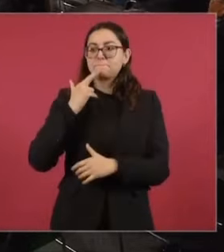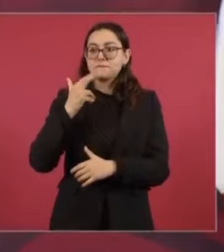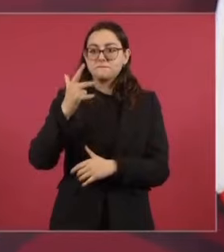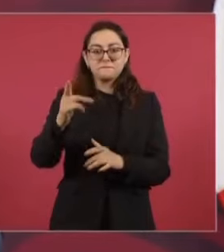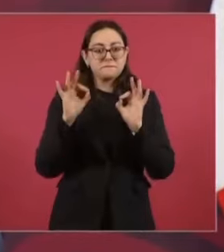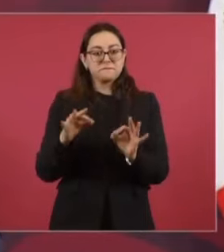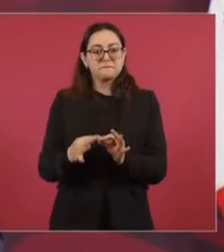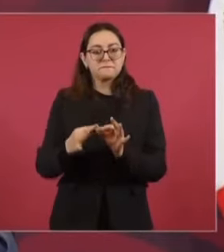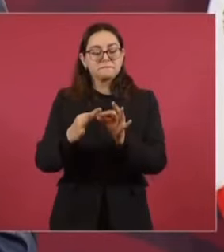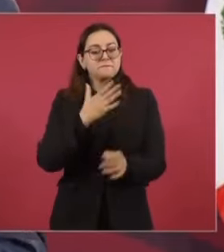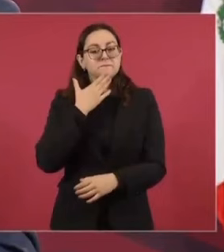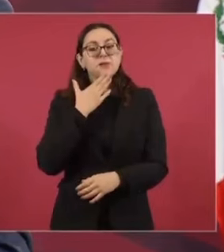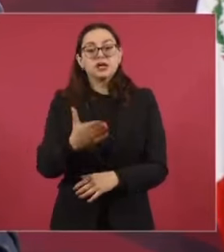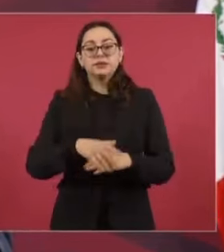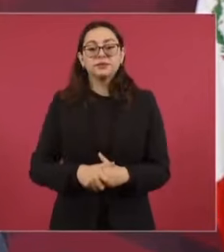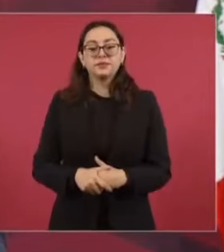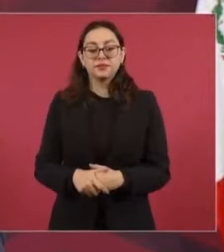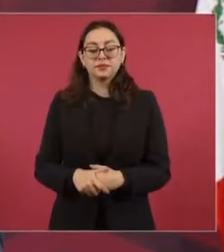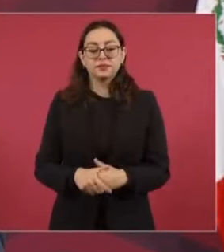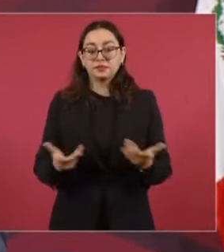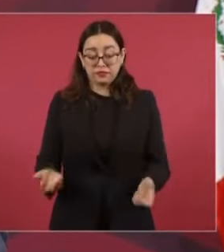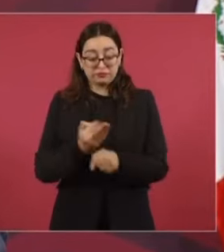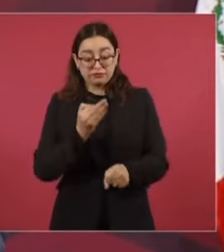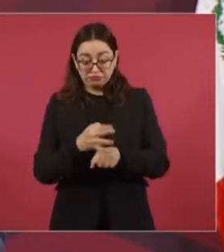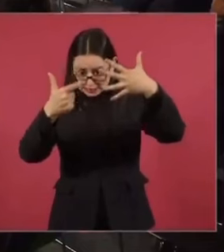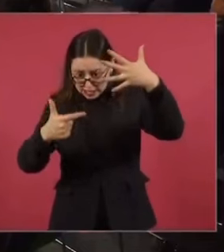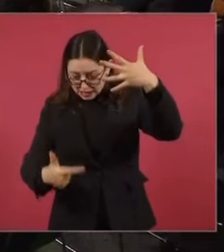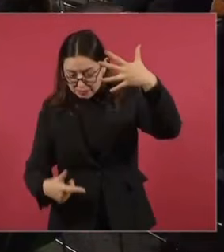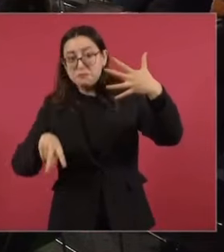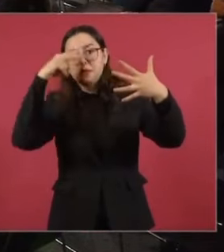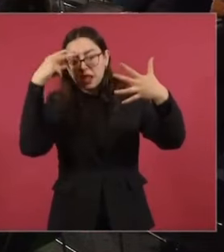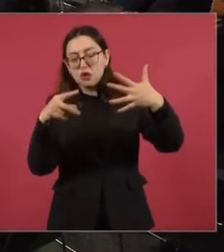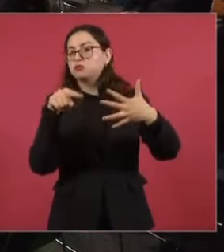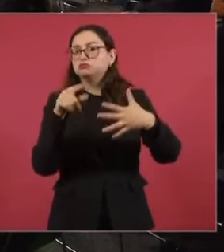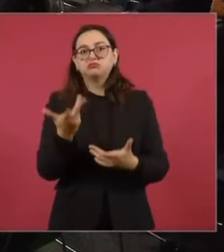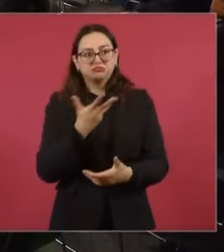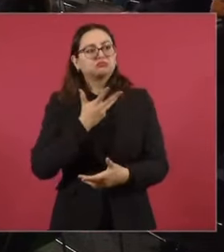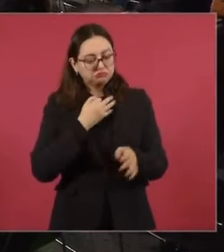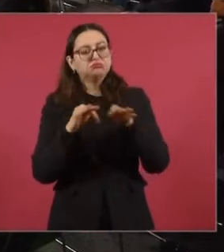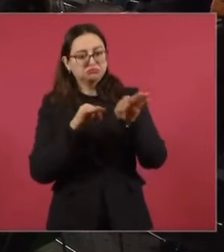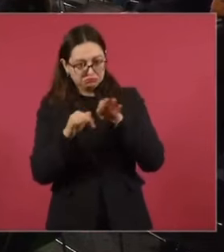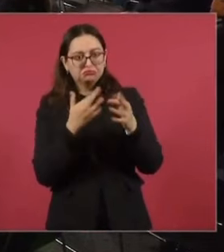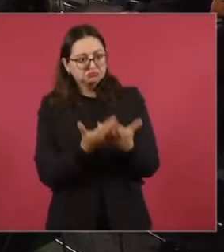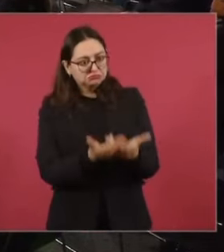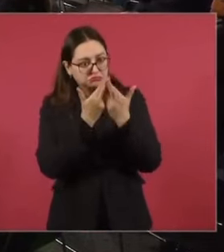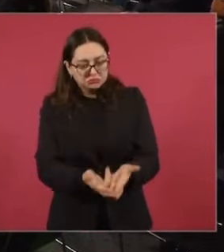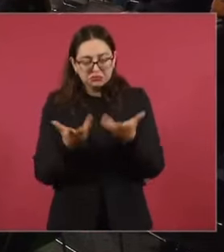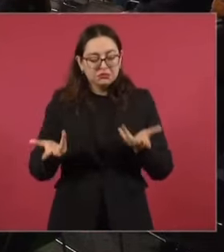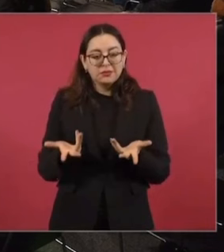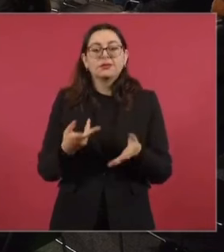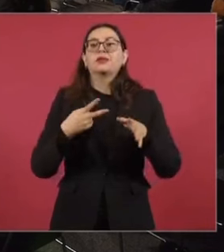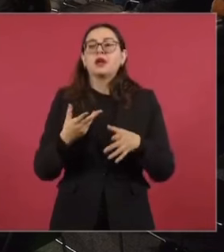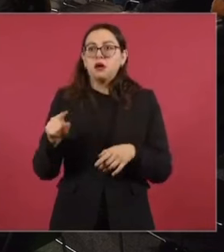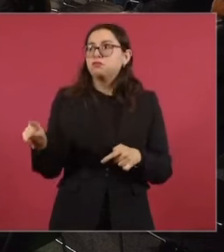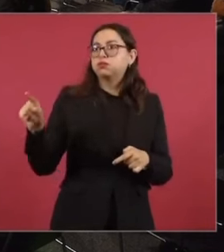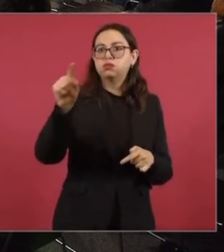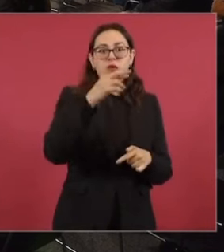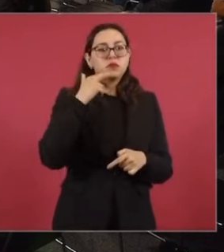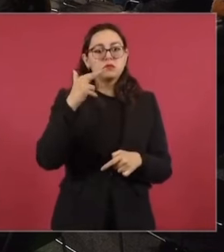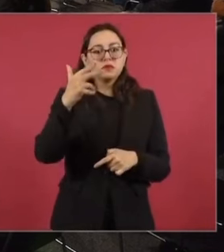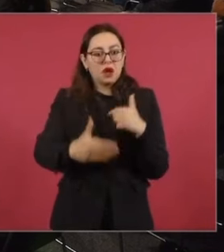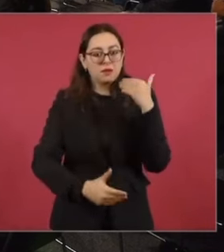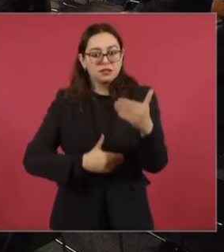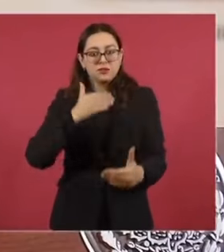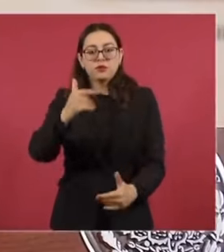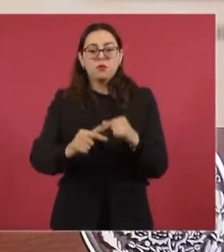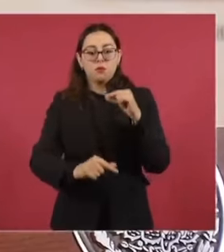El hecho de que sea de los países con menos desempleo en el mundo, que tengamos fuentes de trabajo, estamos